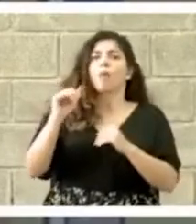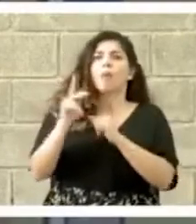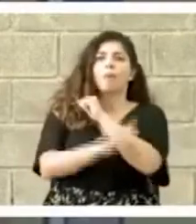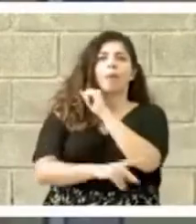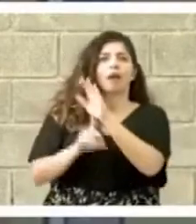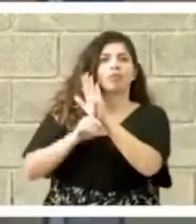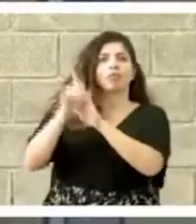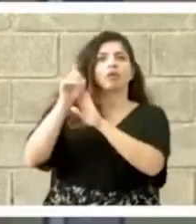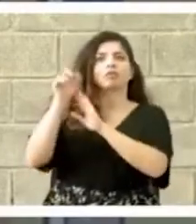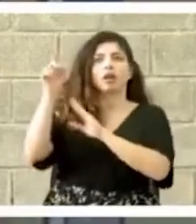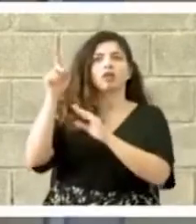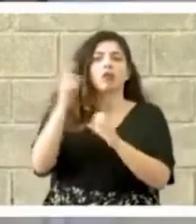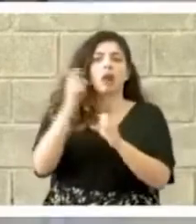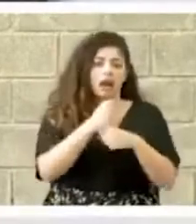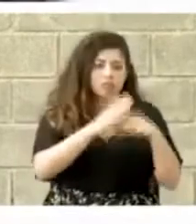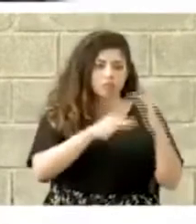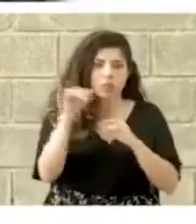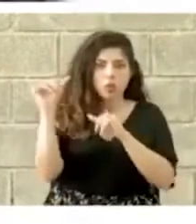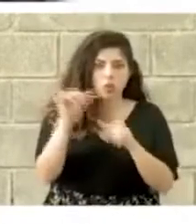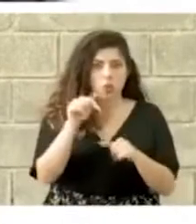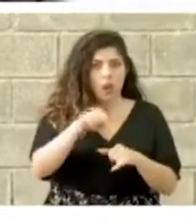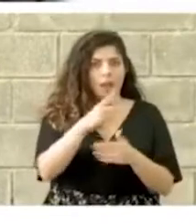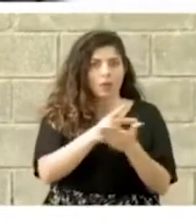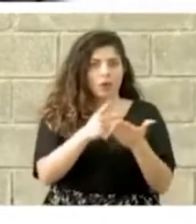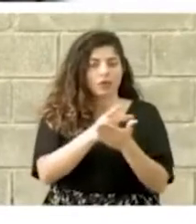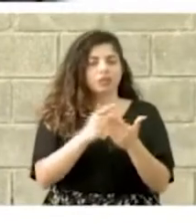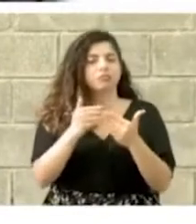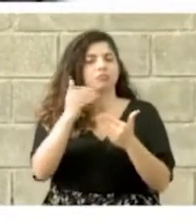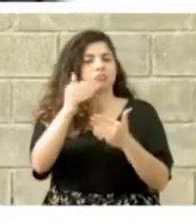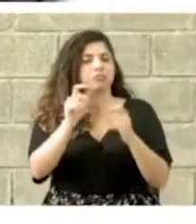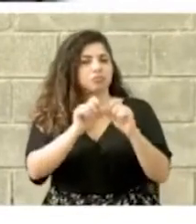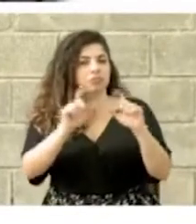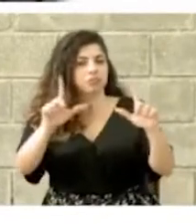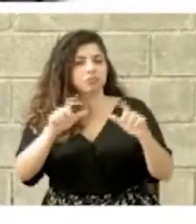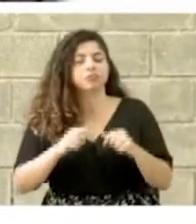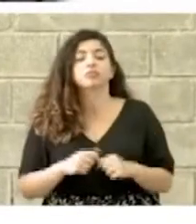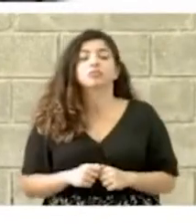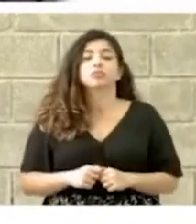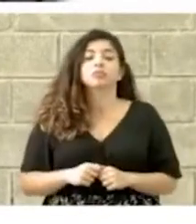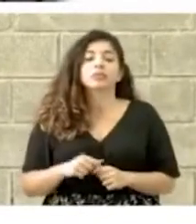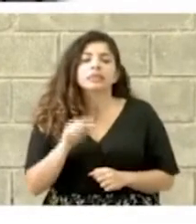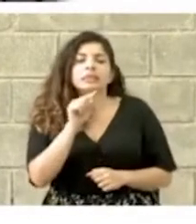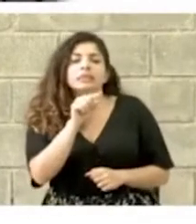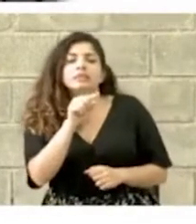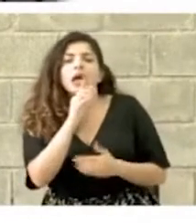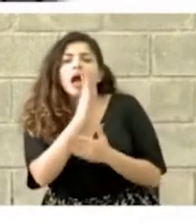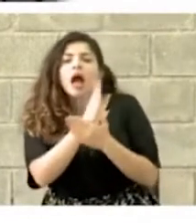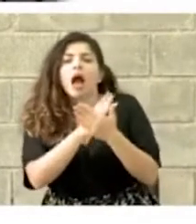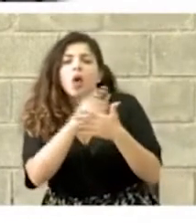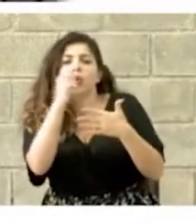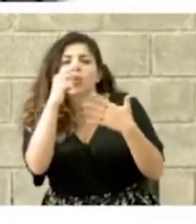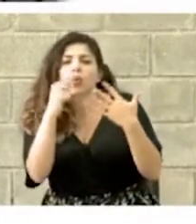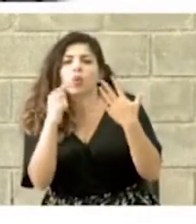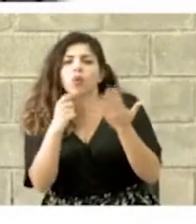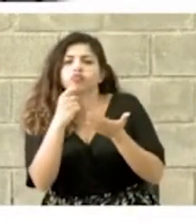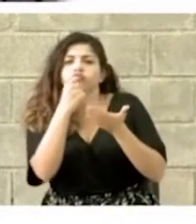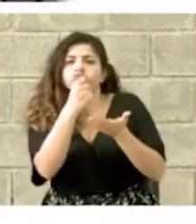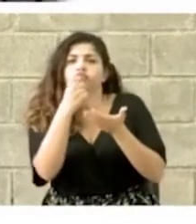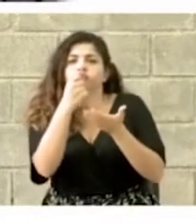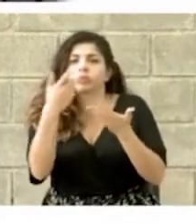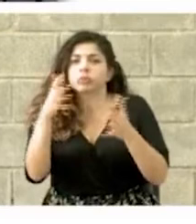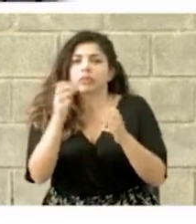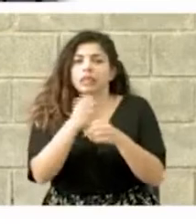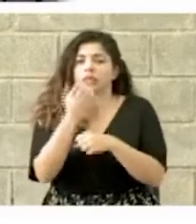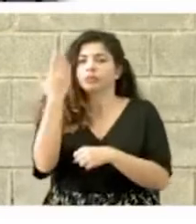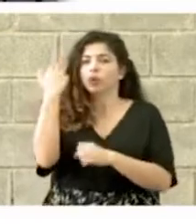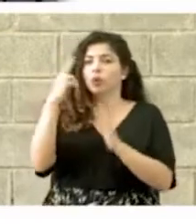provincia. Vamos a la siguiente filmina. Estas son algunas inversiones ejecutadas en